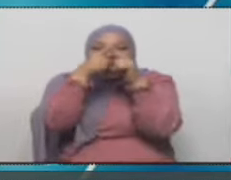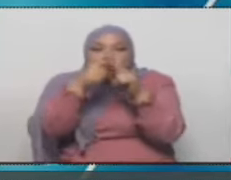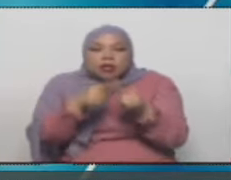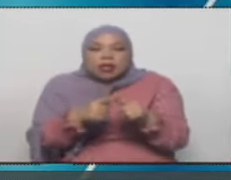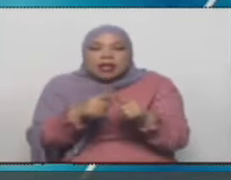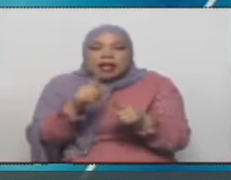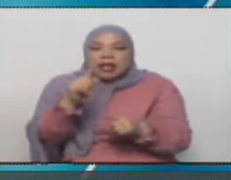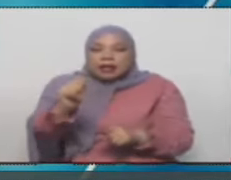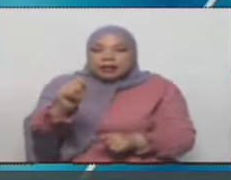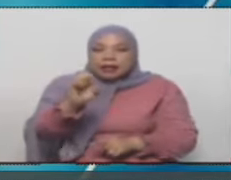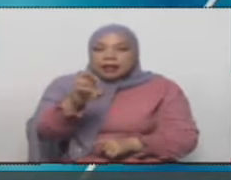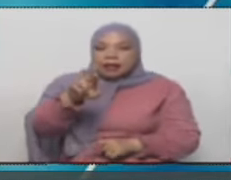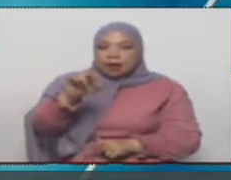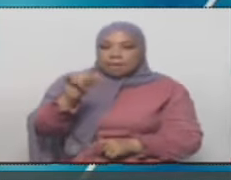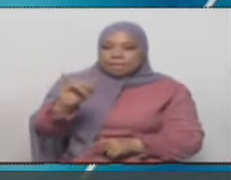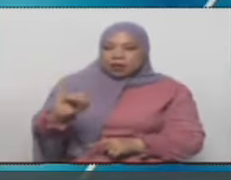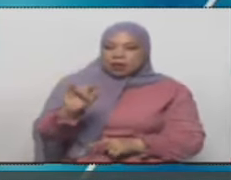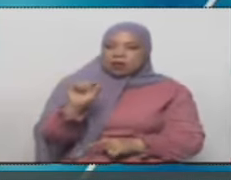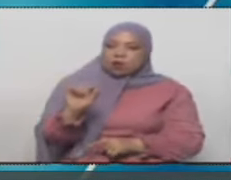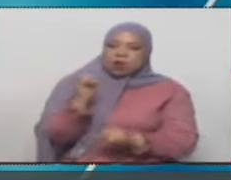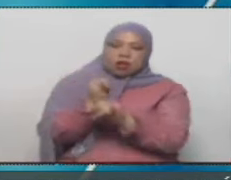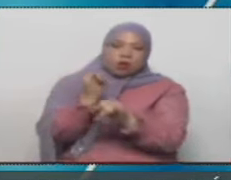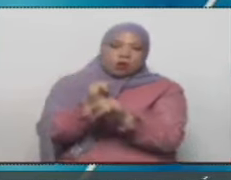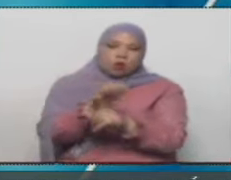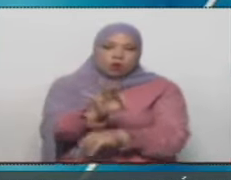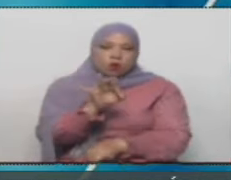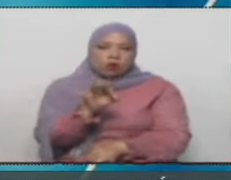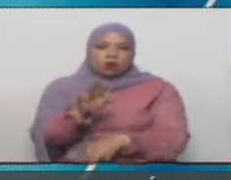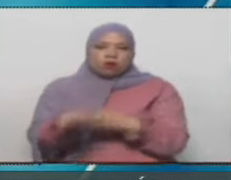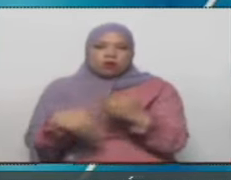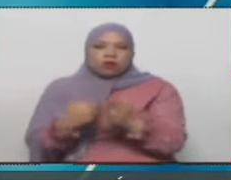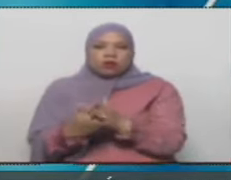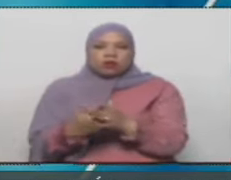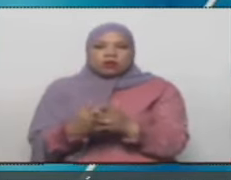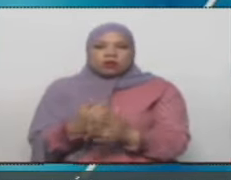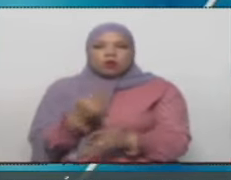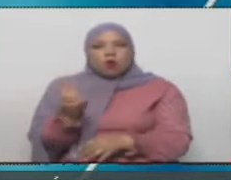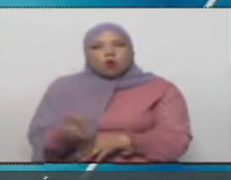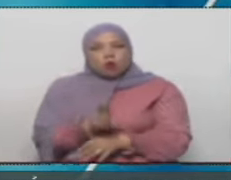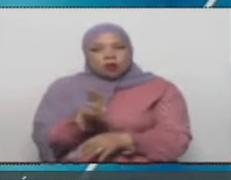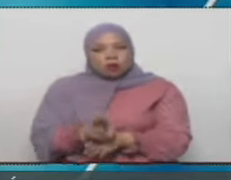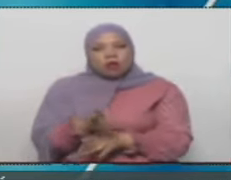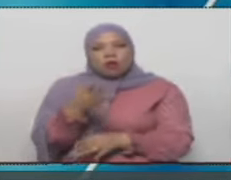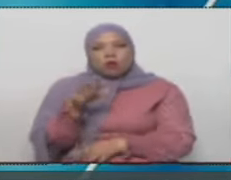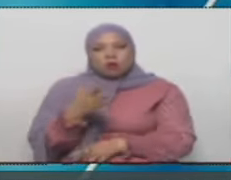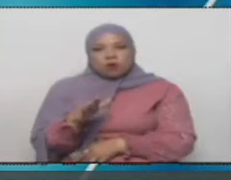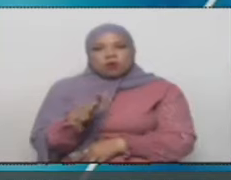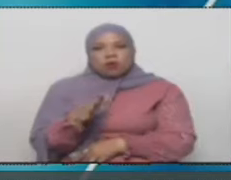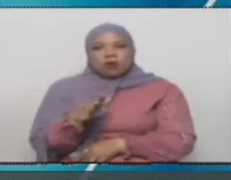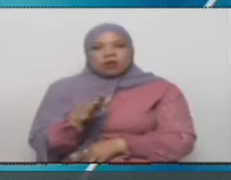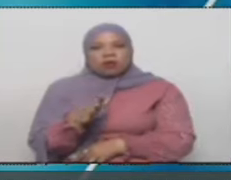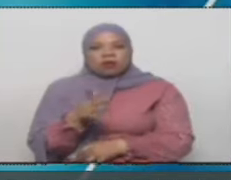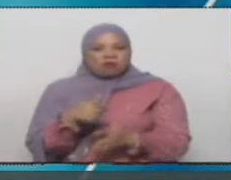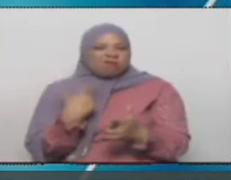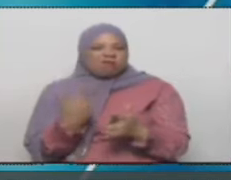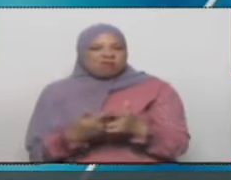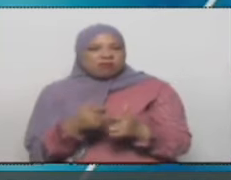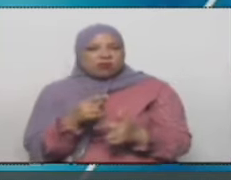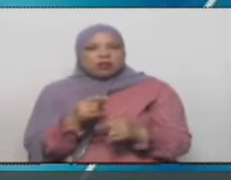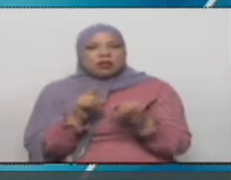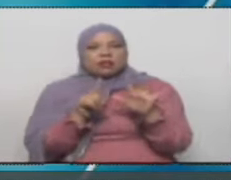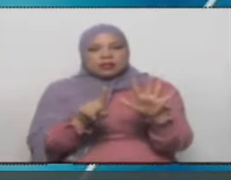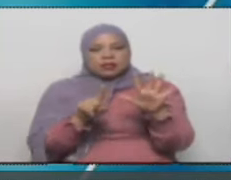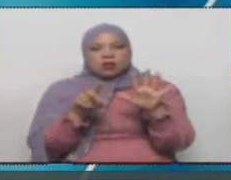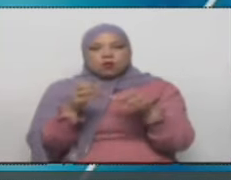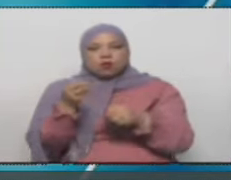se usa específicamente para el Internet. ¿Cuánto llegábamos? Nosotros usábamos aproximadamente, vamos a hablar entonces de 600,